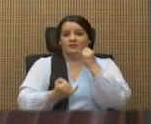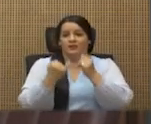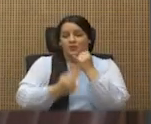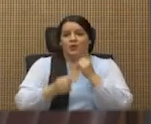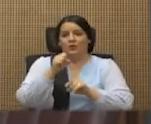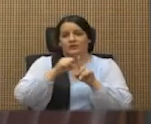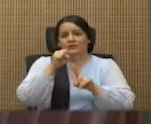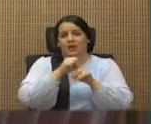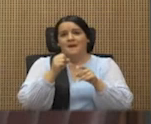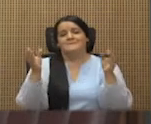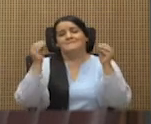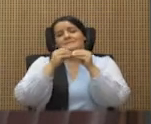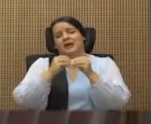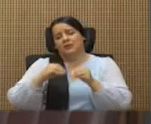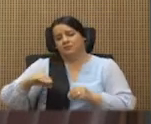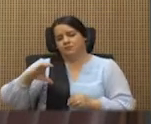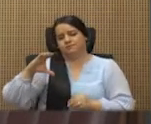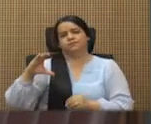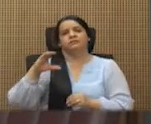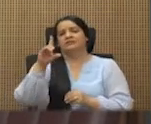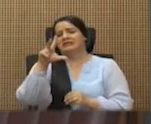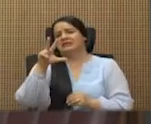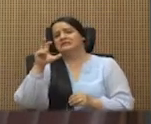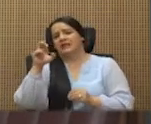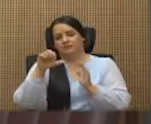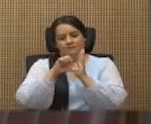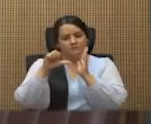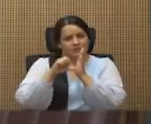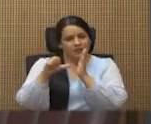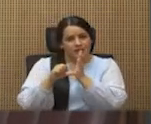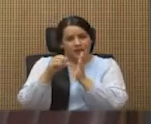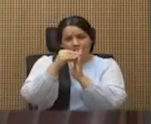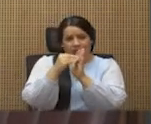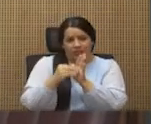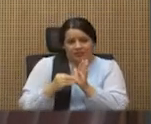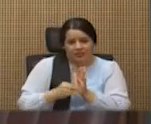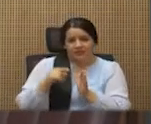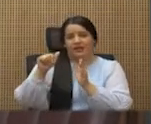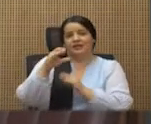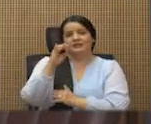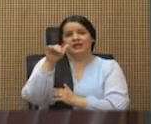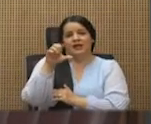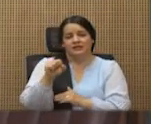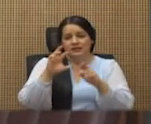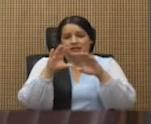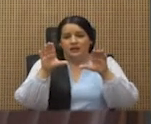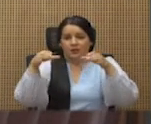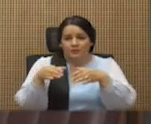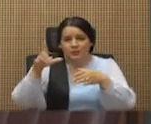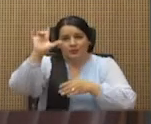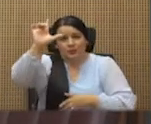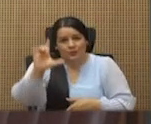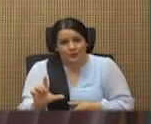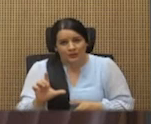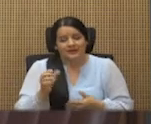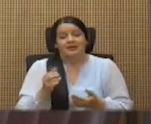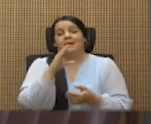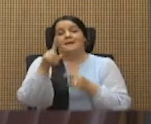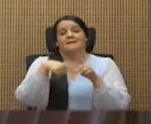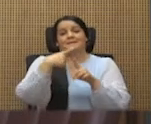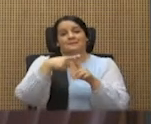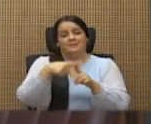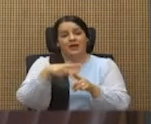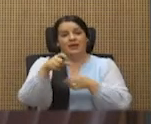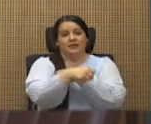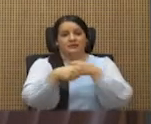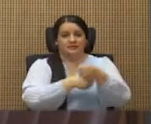más de 300 páginas, donde básicamente transcriben las actas de la comisión de los lunes. Y además, la